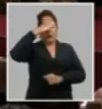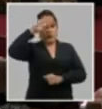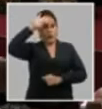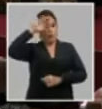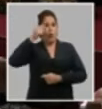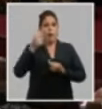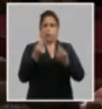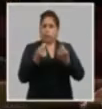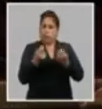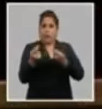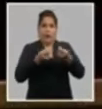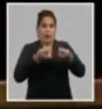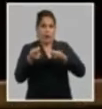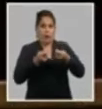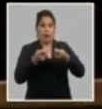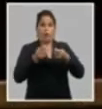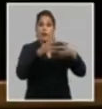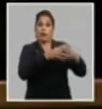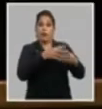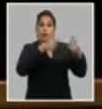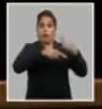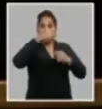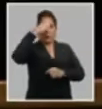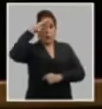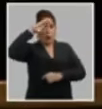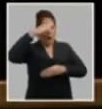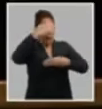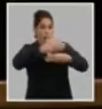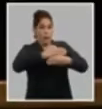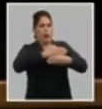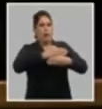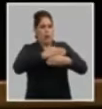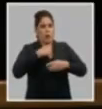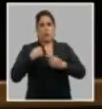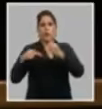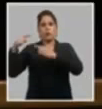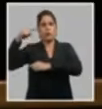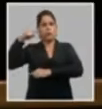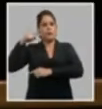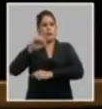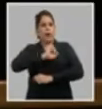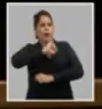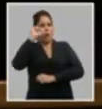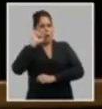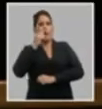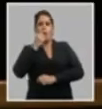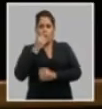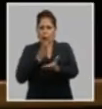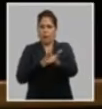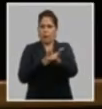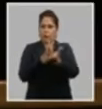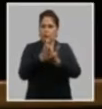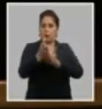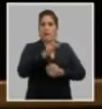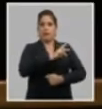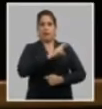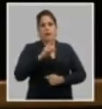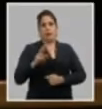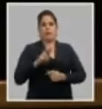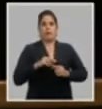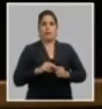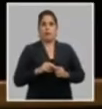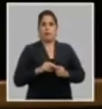comercial y financiero de los Estados Unidos, permitió preservar las principales conquistas sociales de la revolución